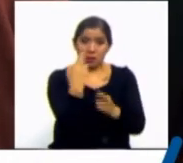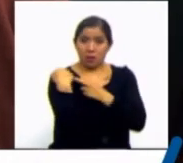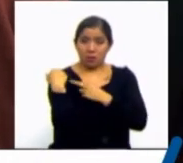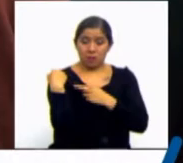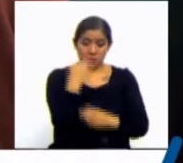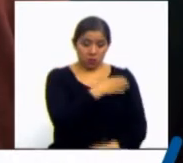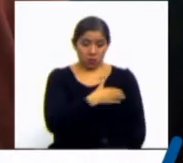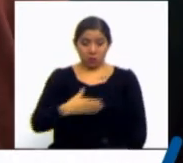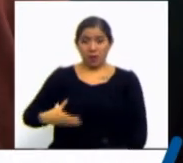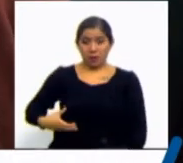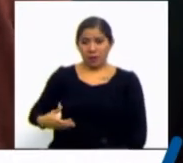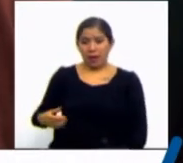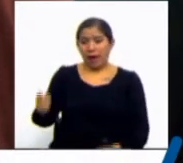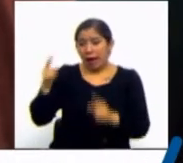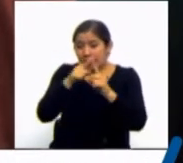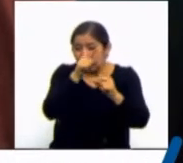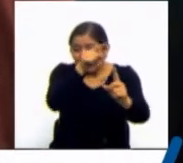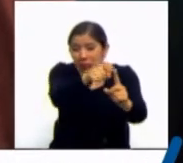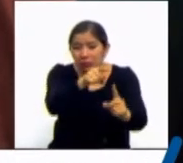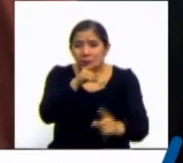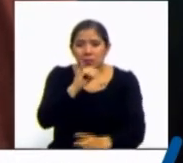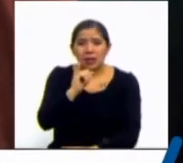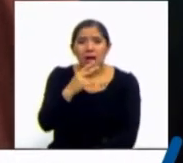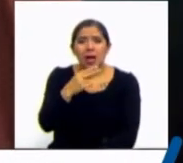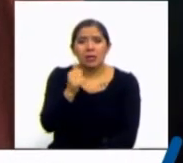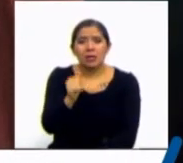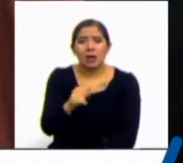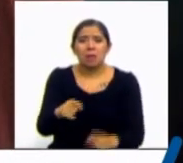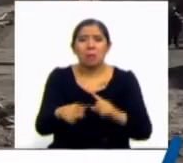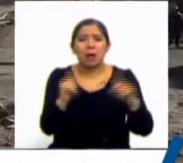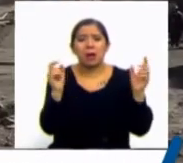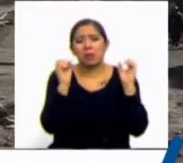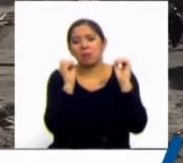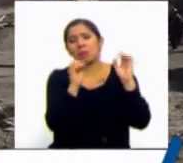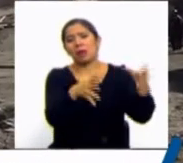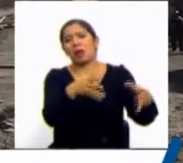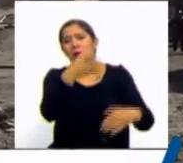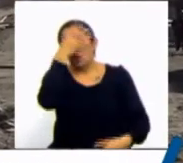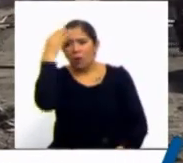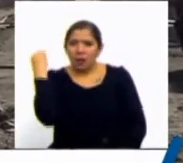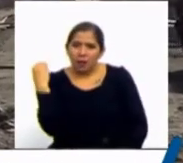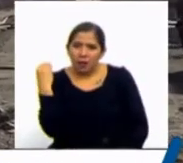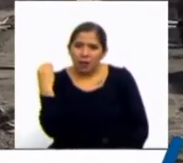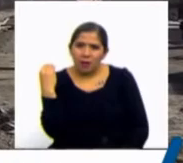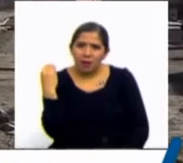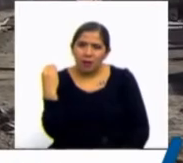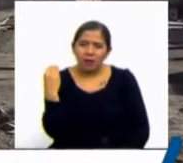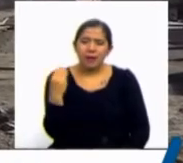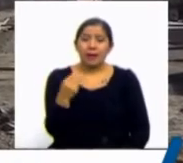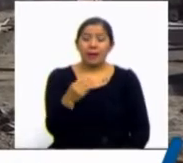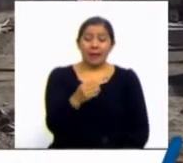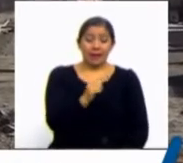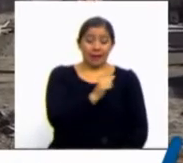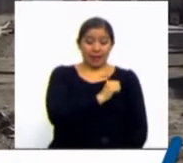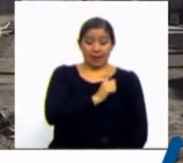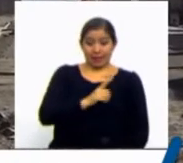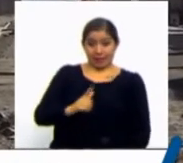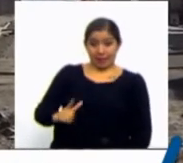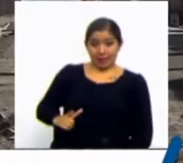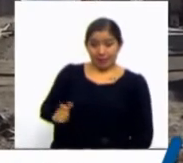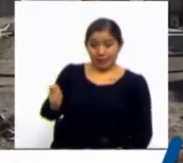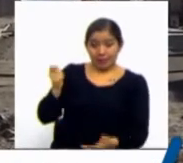departamental hasta llegar viacha, pero sin embargo se ha olvidado, ¿no? Del gobierno municipal tenemos una inversión de